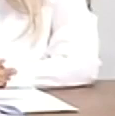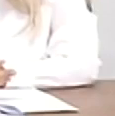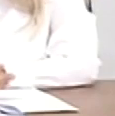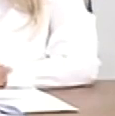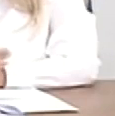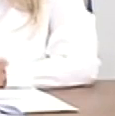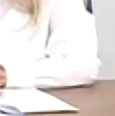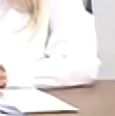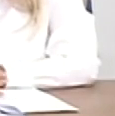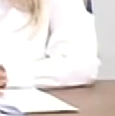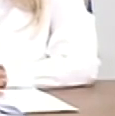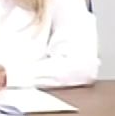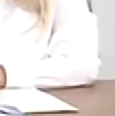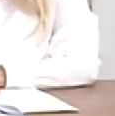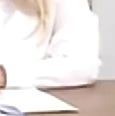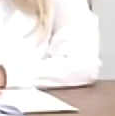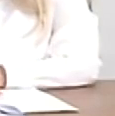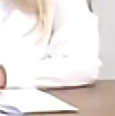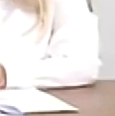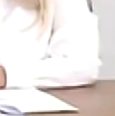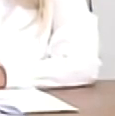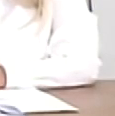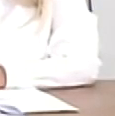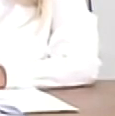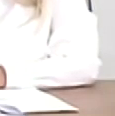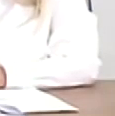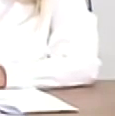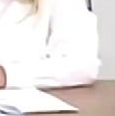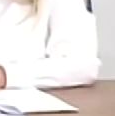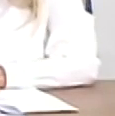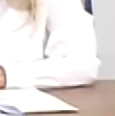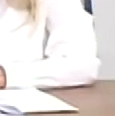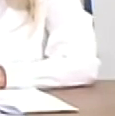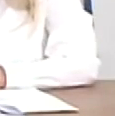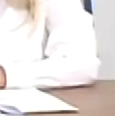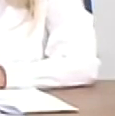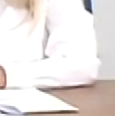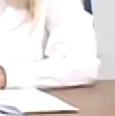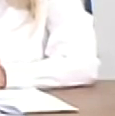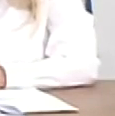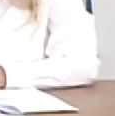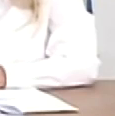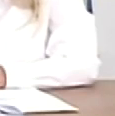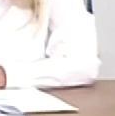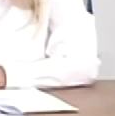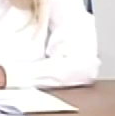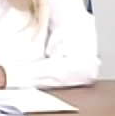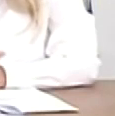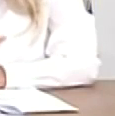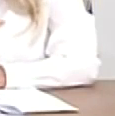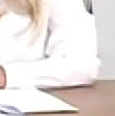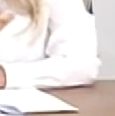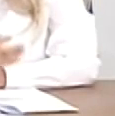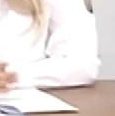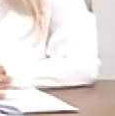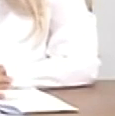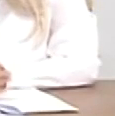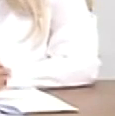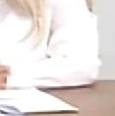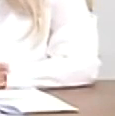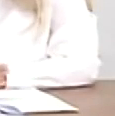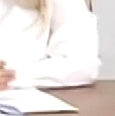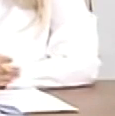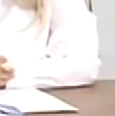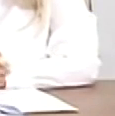ligera. Sin embargo, presidente, tenemos conocimiento de los venezolanos que están en el exterior y los que no